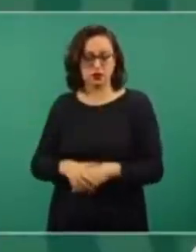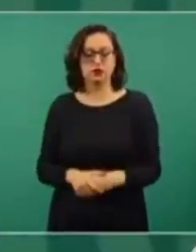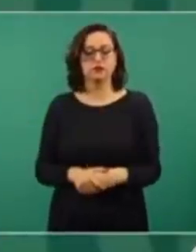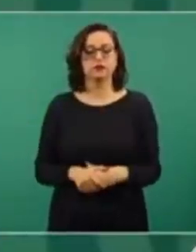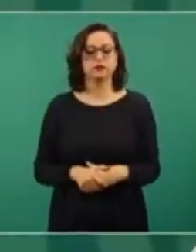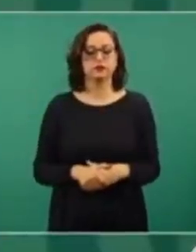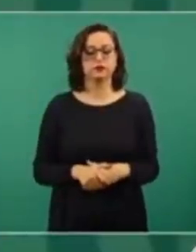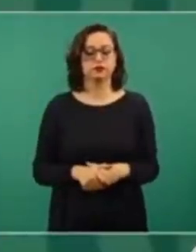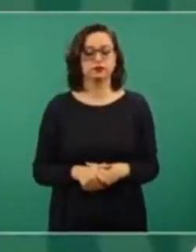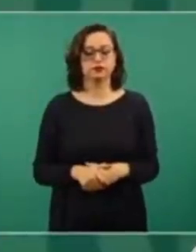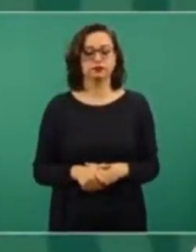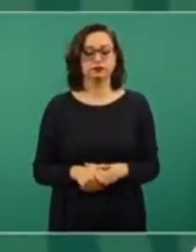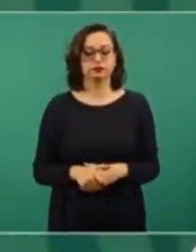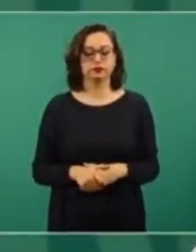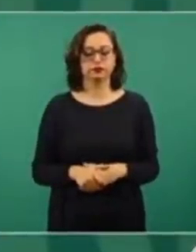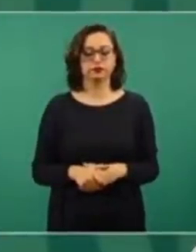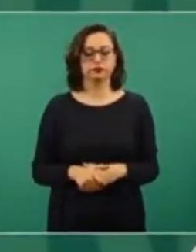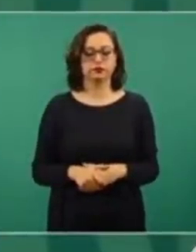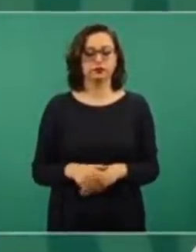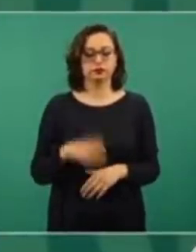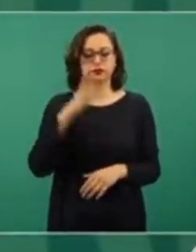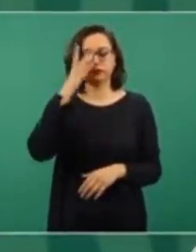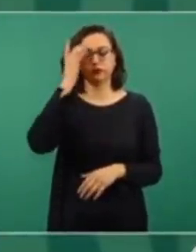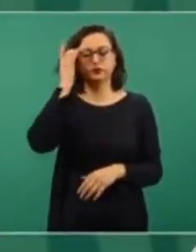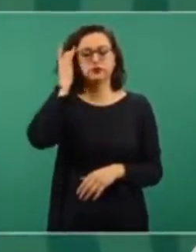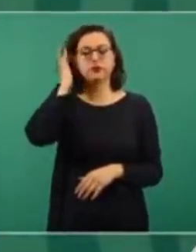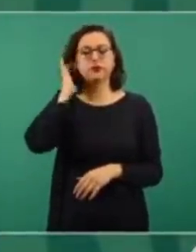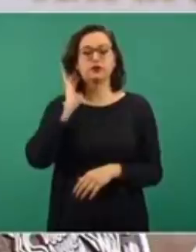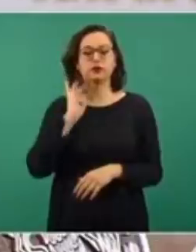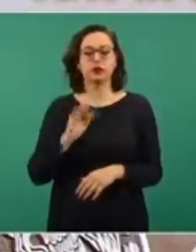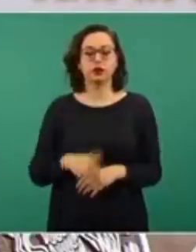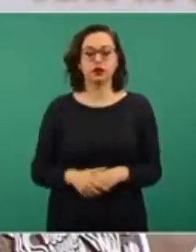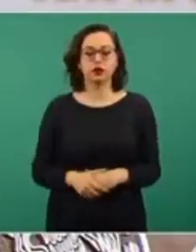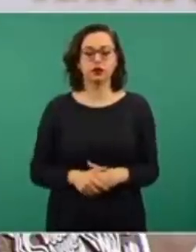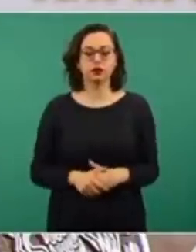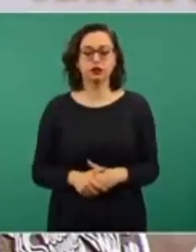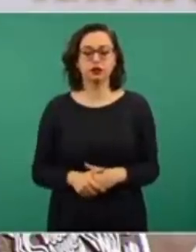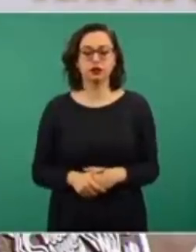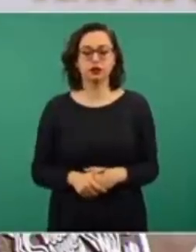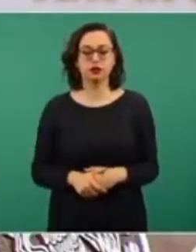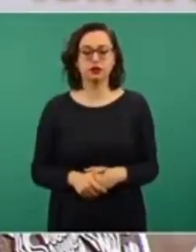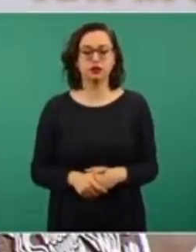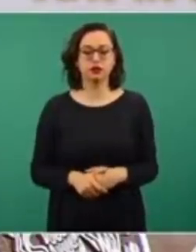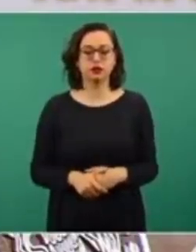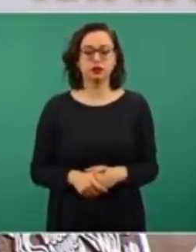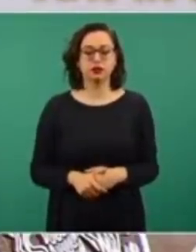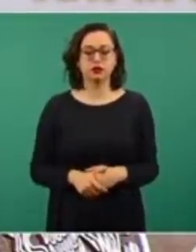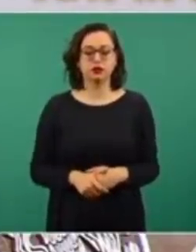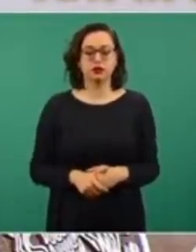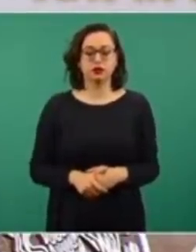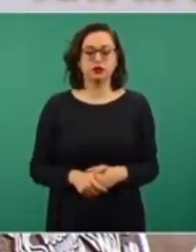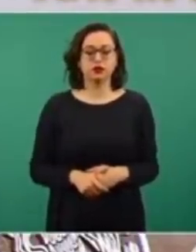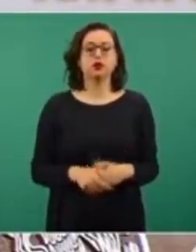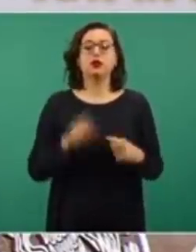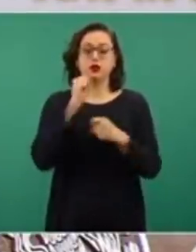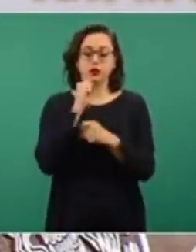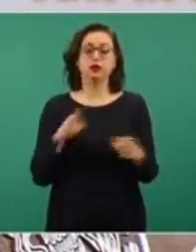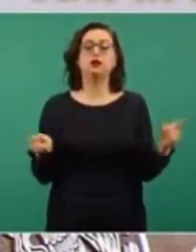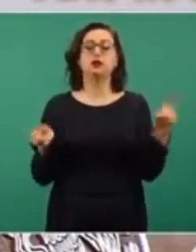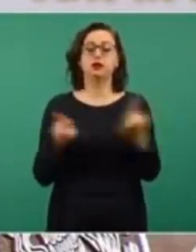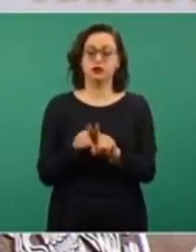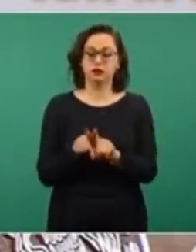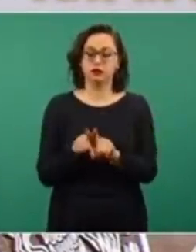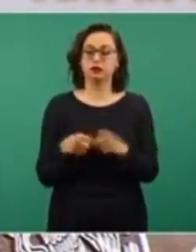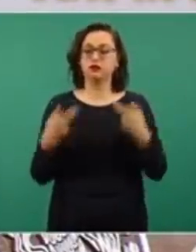hay un trabajo de coordinación para proteger